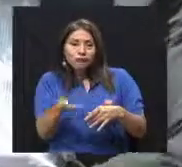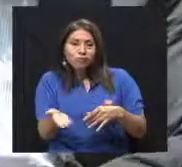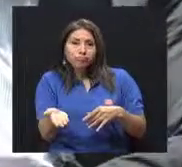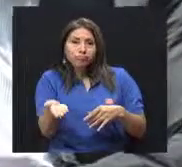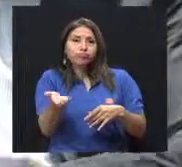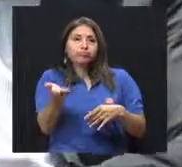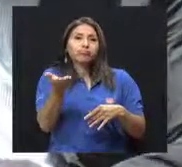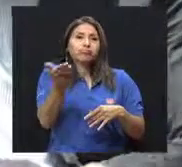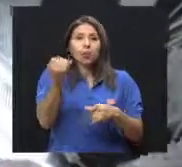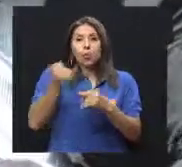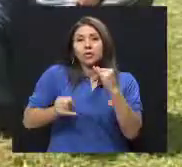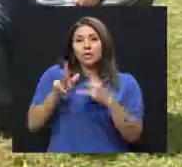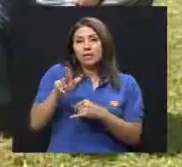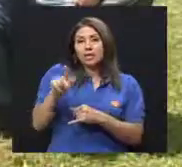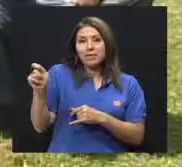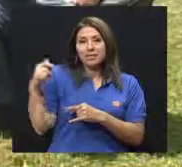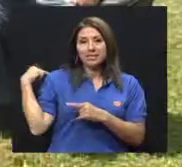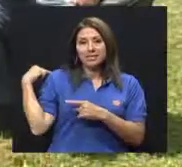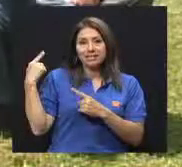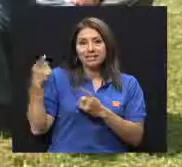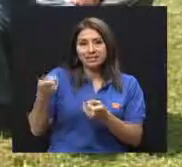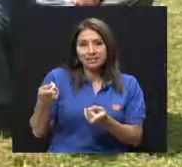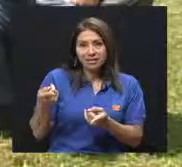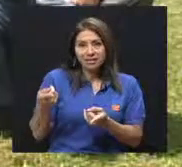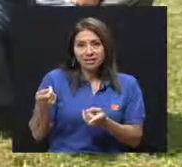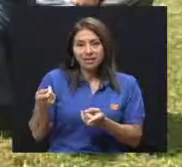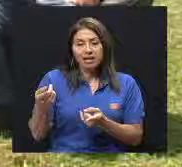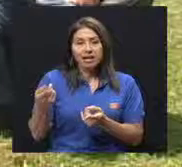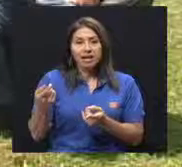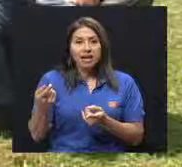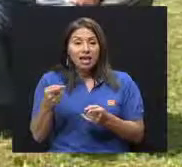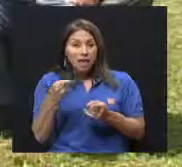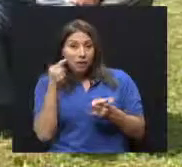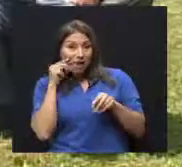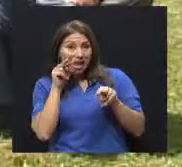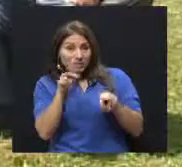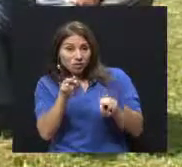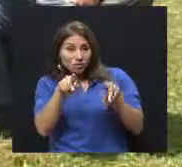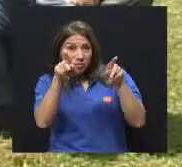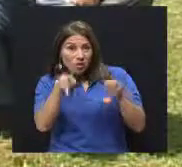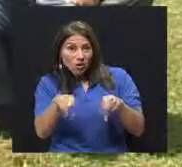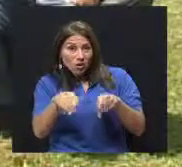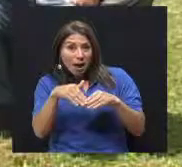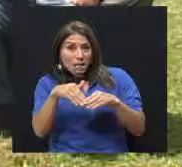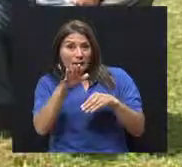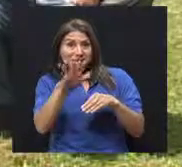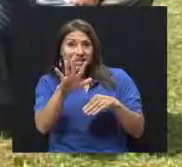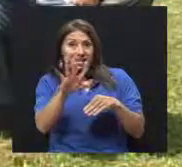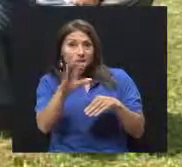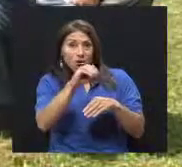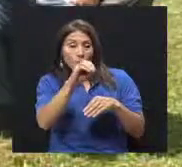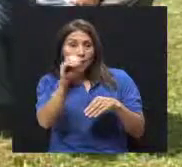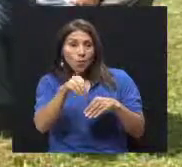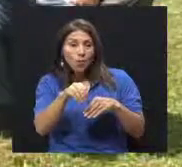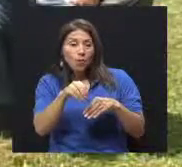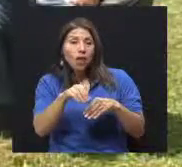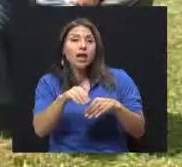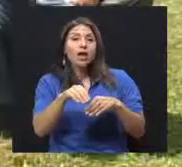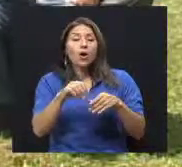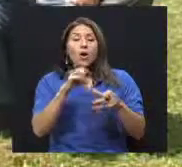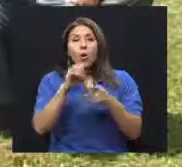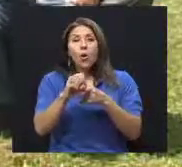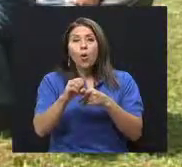insulina y eso nos daría, si tiene más de 5, póngale la firma porque es un diabético, y sobre todo si tiene más de